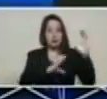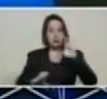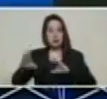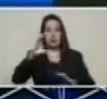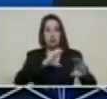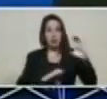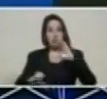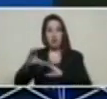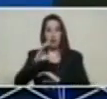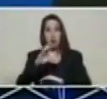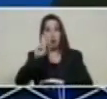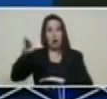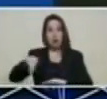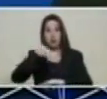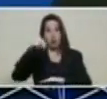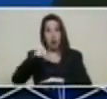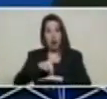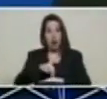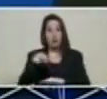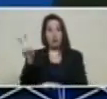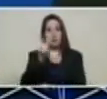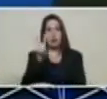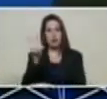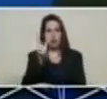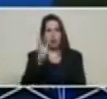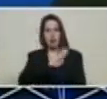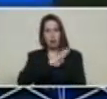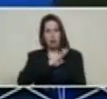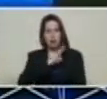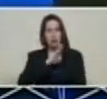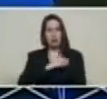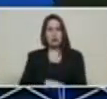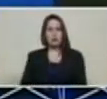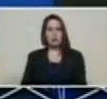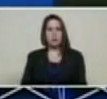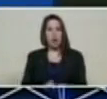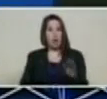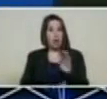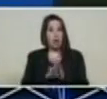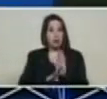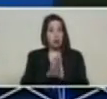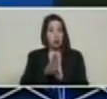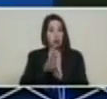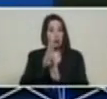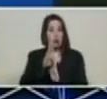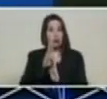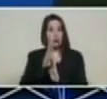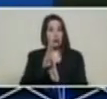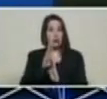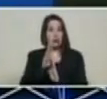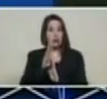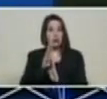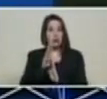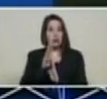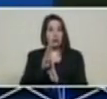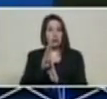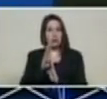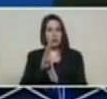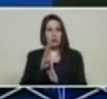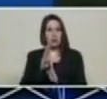nacionales, venezolanos. Han desarrollado el blockchain nuestro,